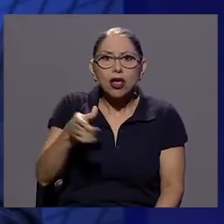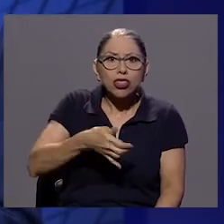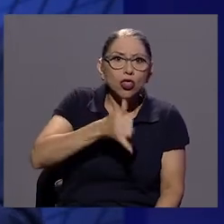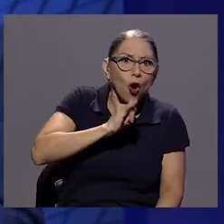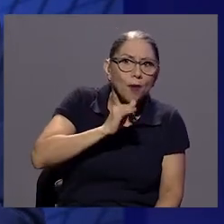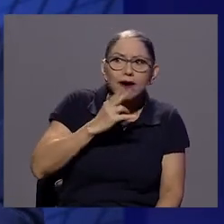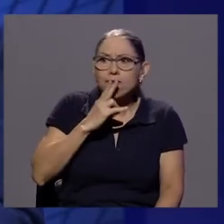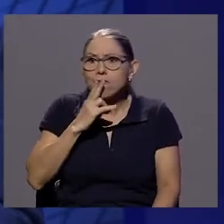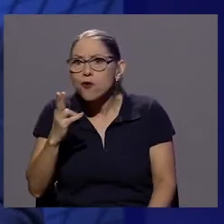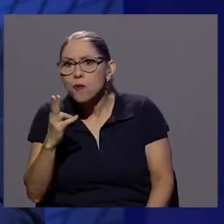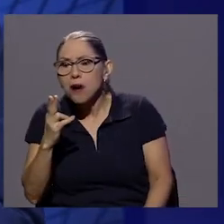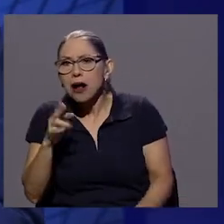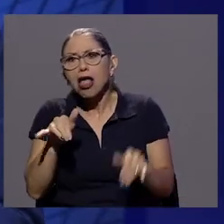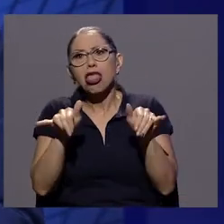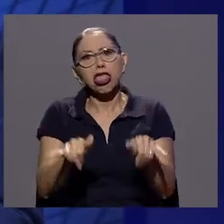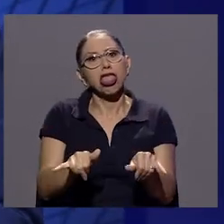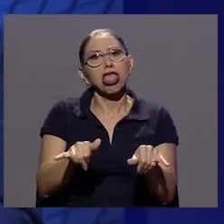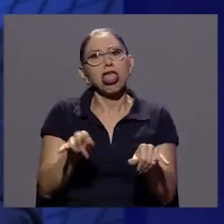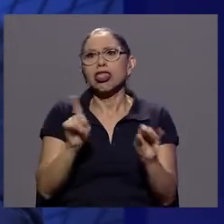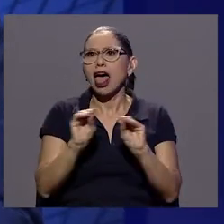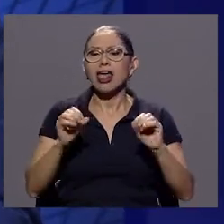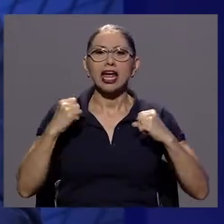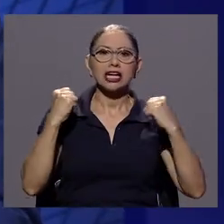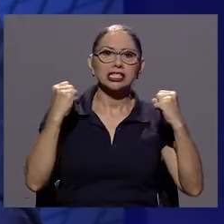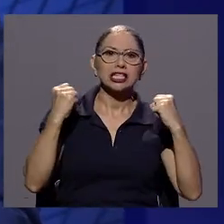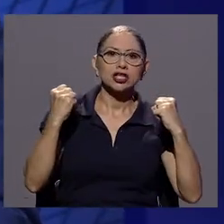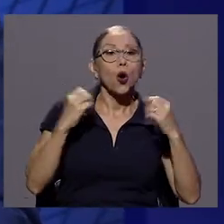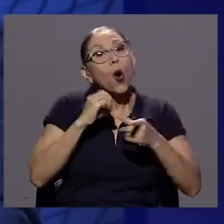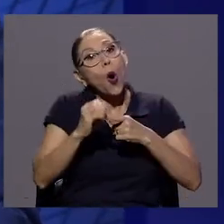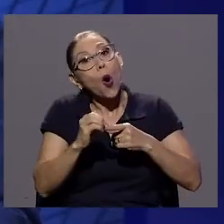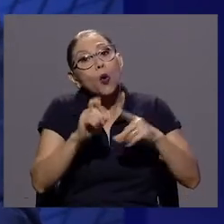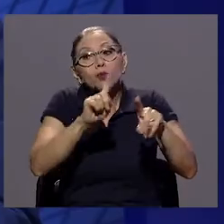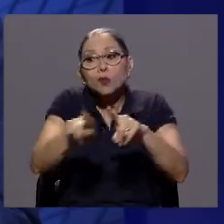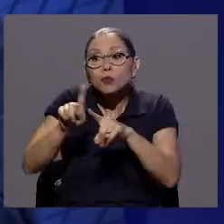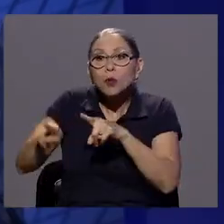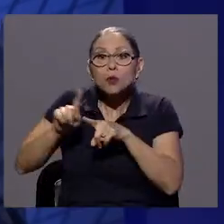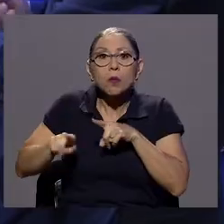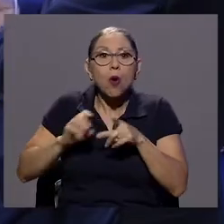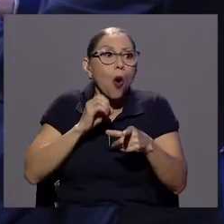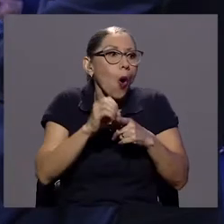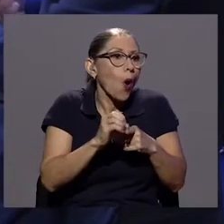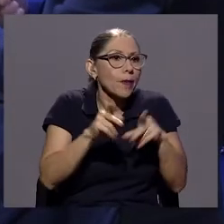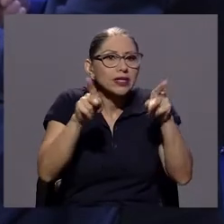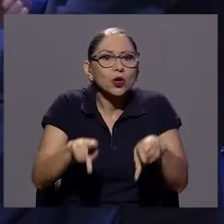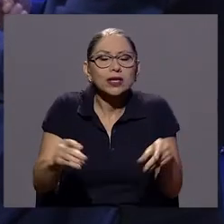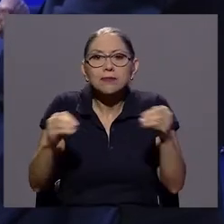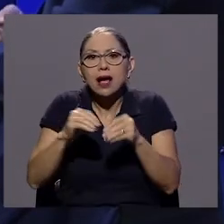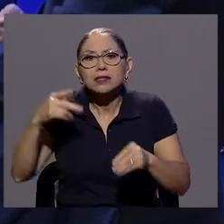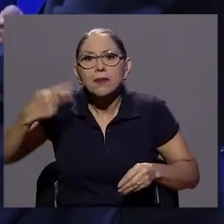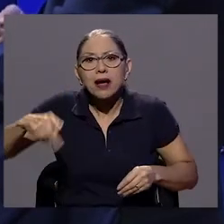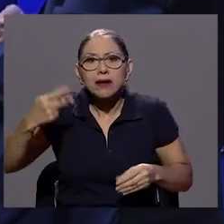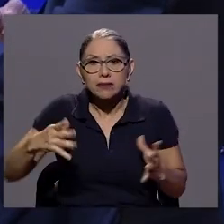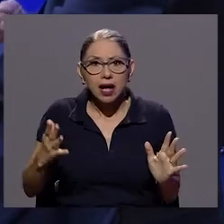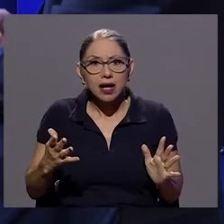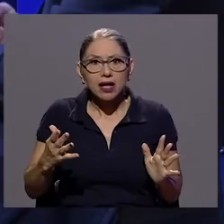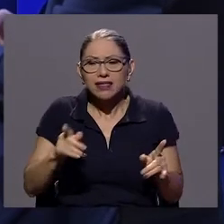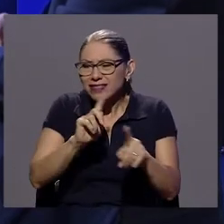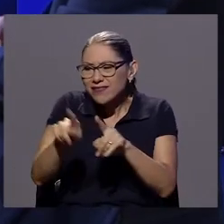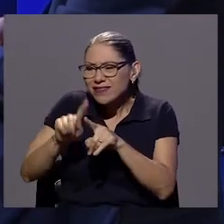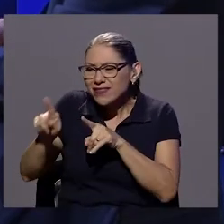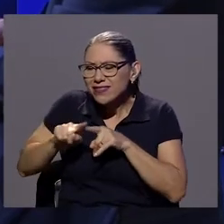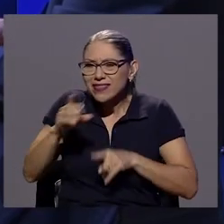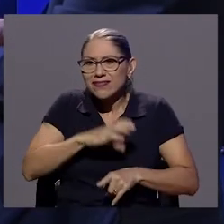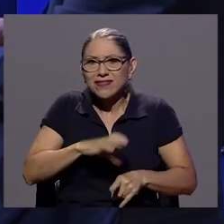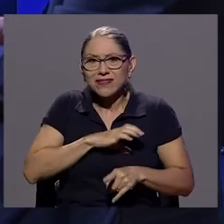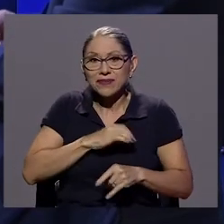porque no hacen ejercicio o una combinación de factores o hay personas más propensas a hacerlo? Bueno, eso, la encuesta que